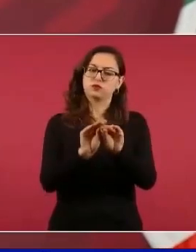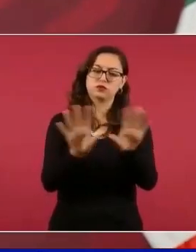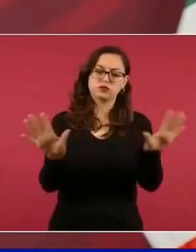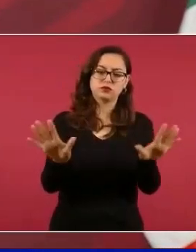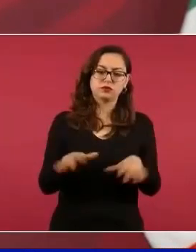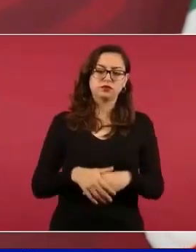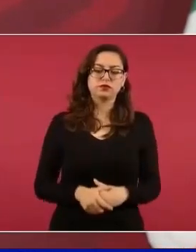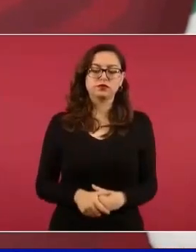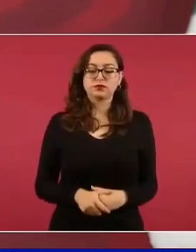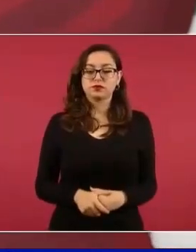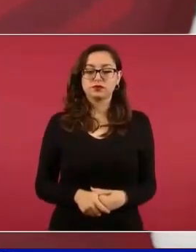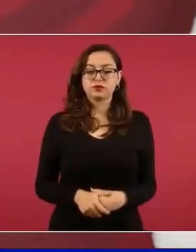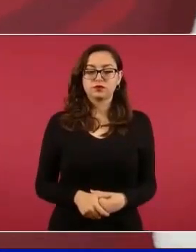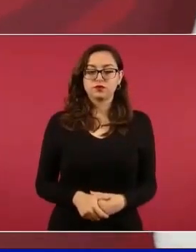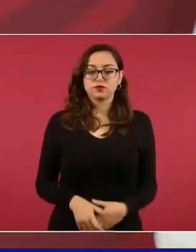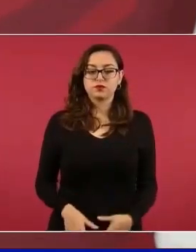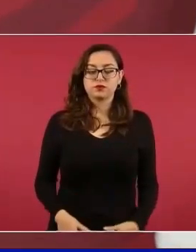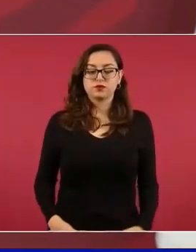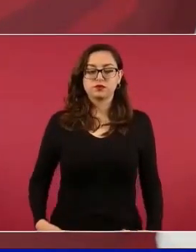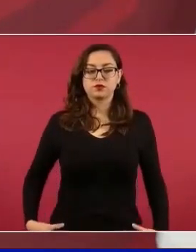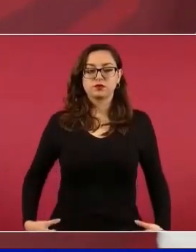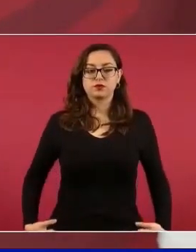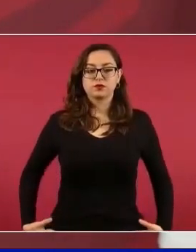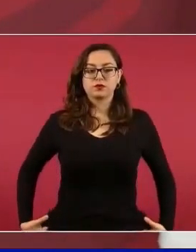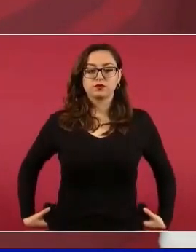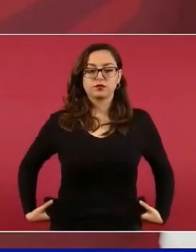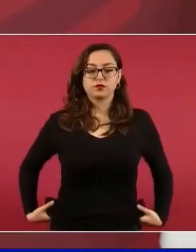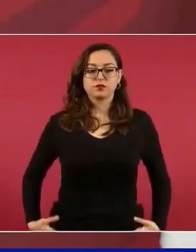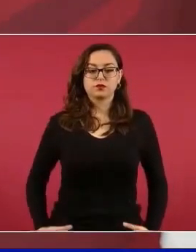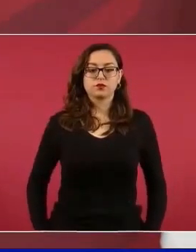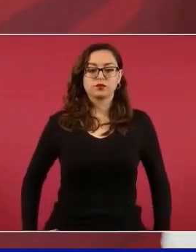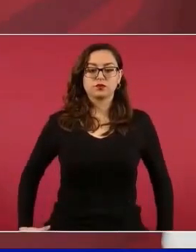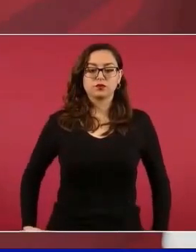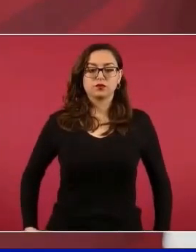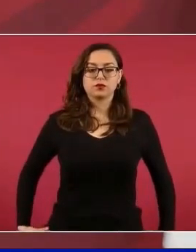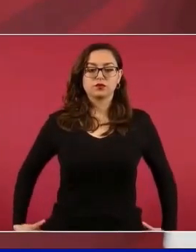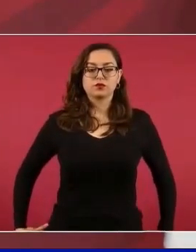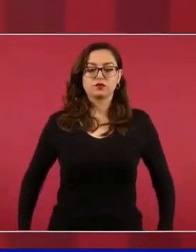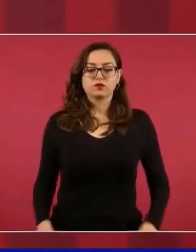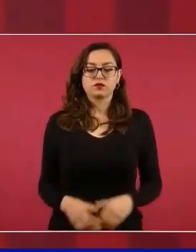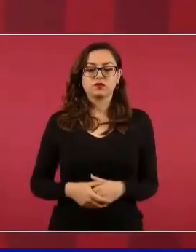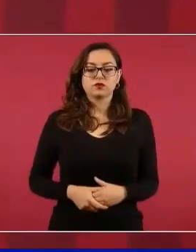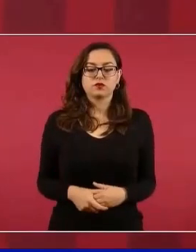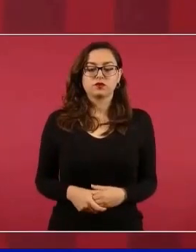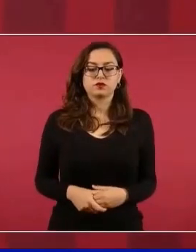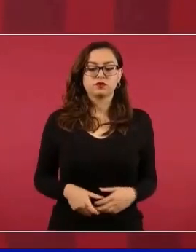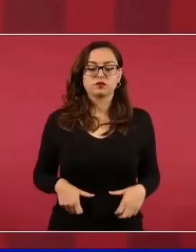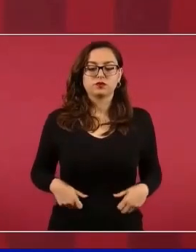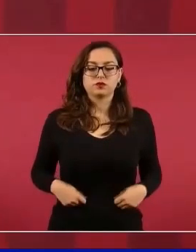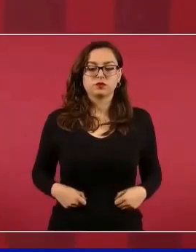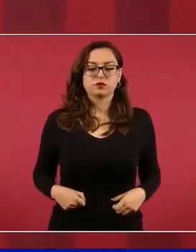¿Hay alguna connotación política debido al origen del gobierno? Siempre que hay algo